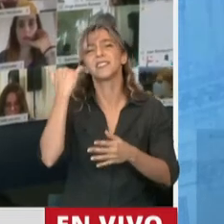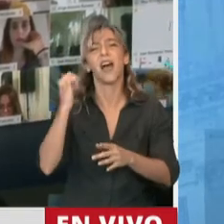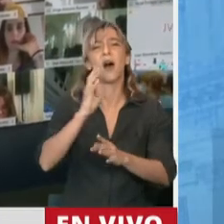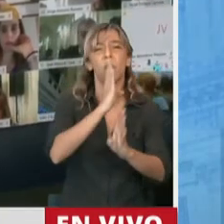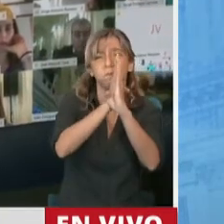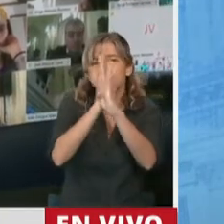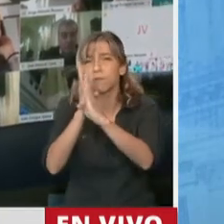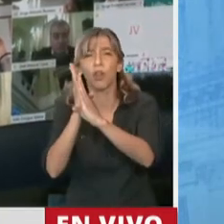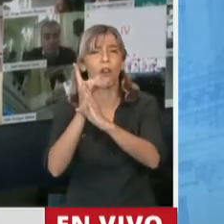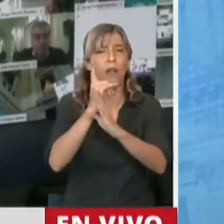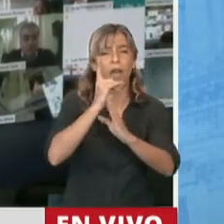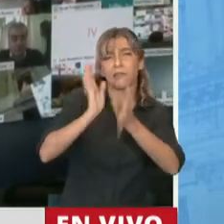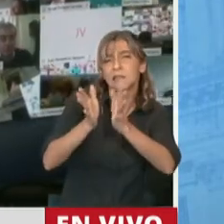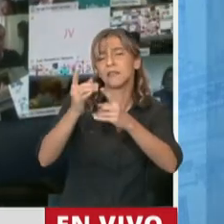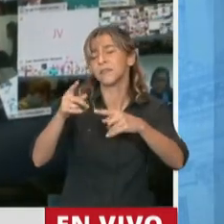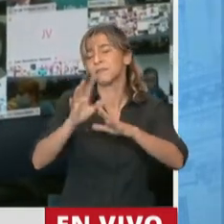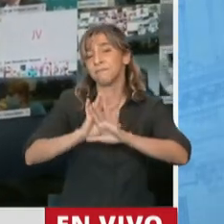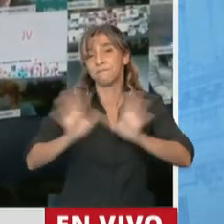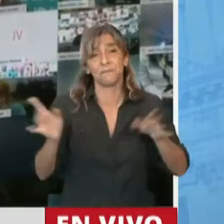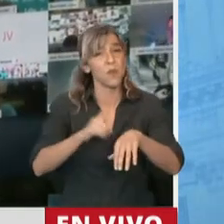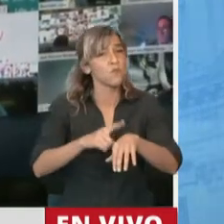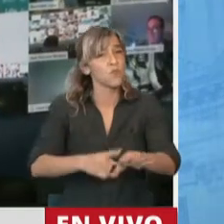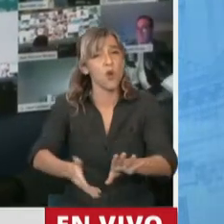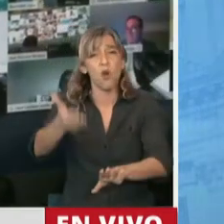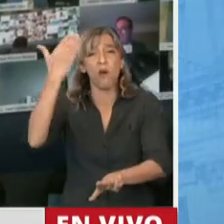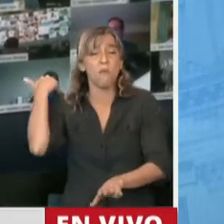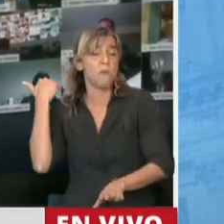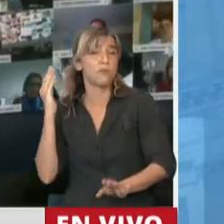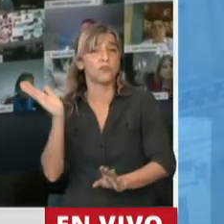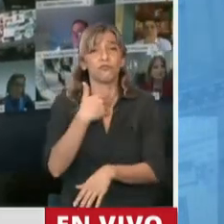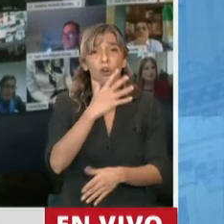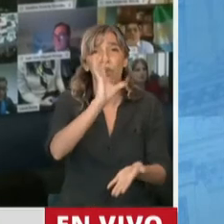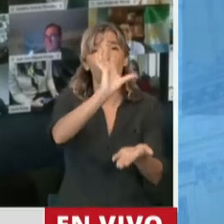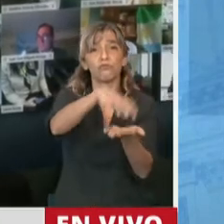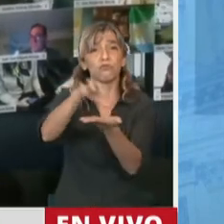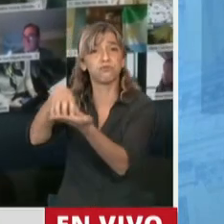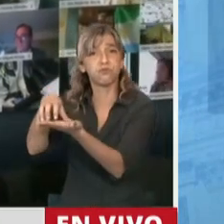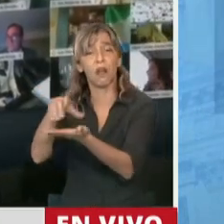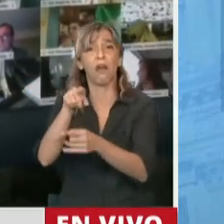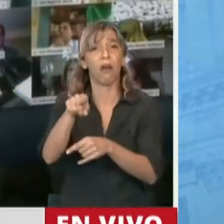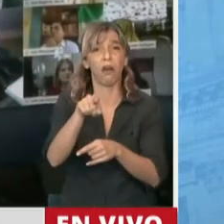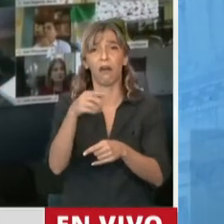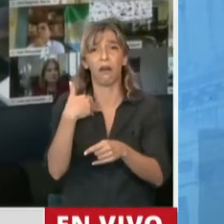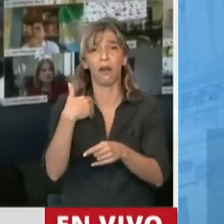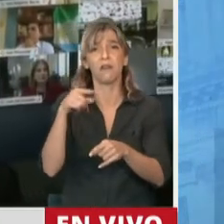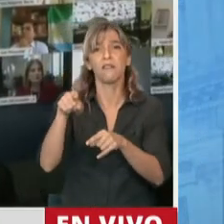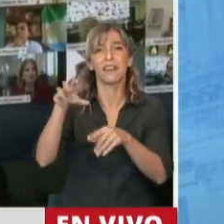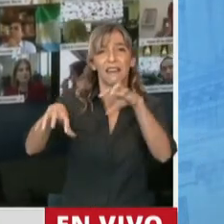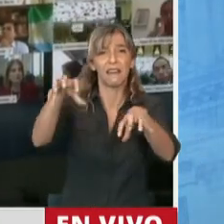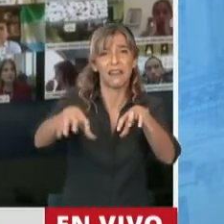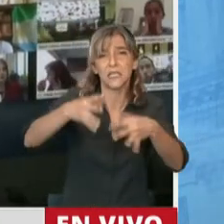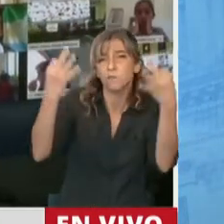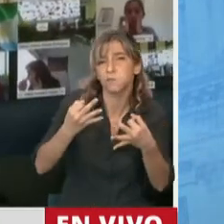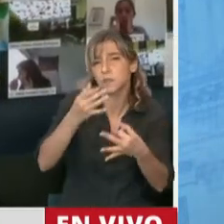aquel momento operaron todos los servicios de inteligencia, tanto antes, durante como después de este